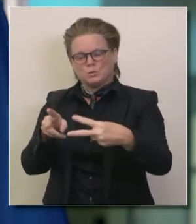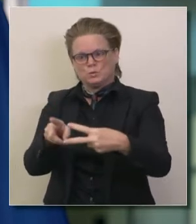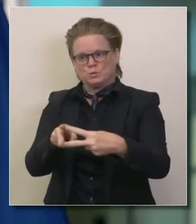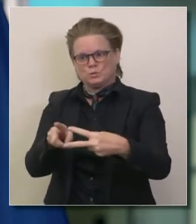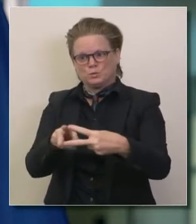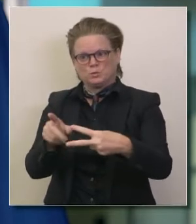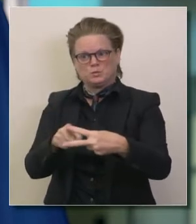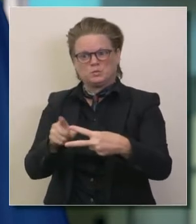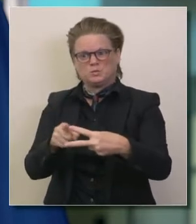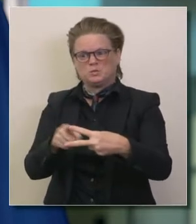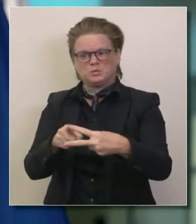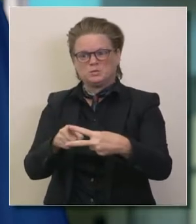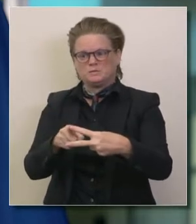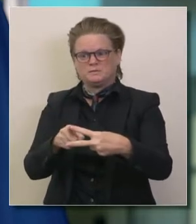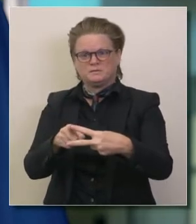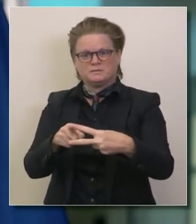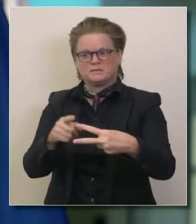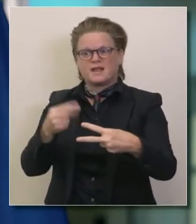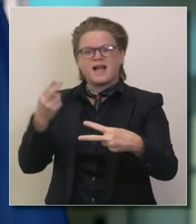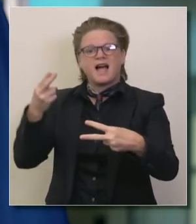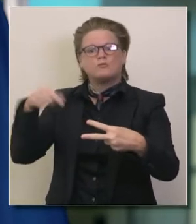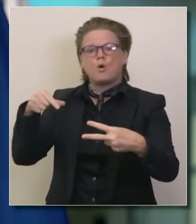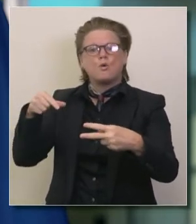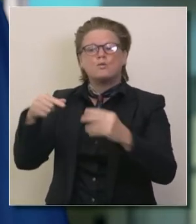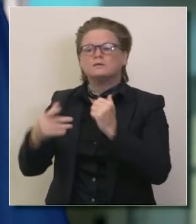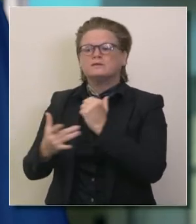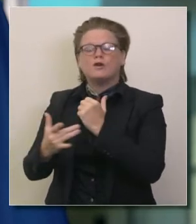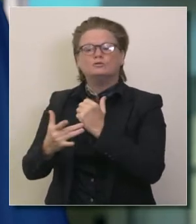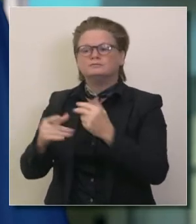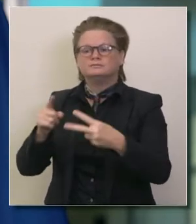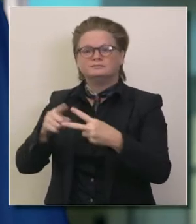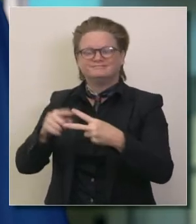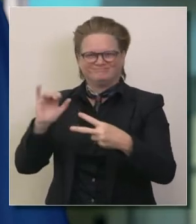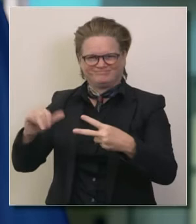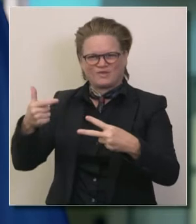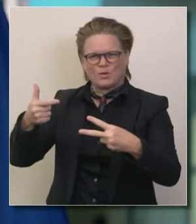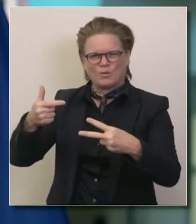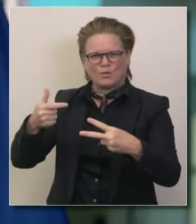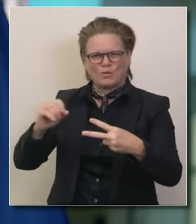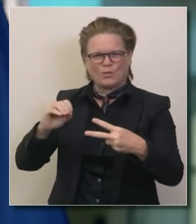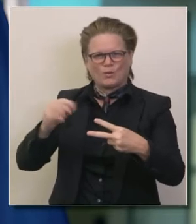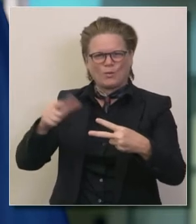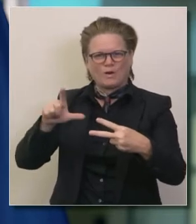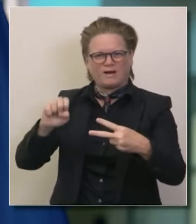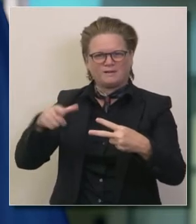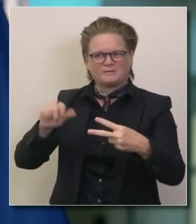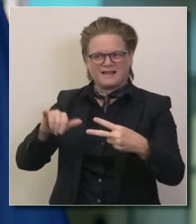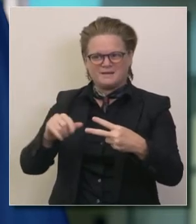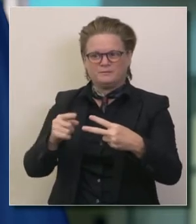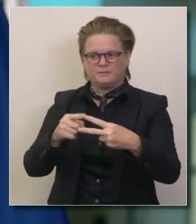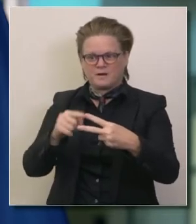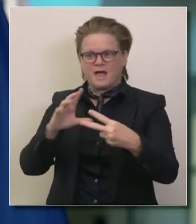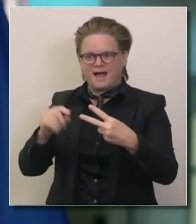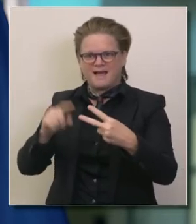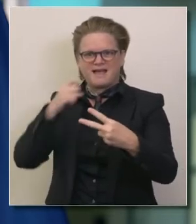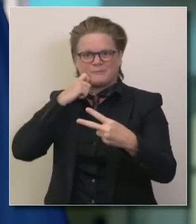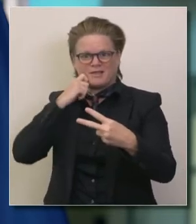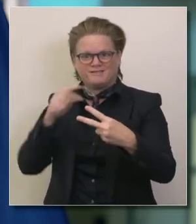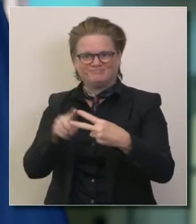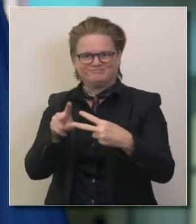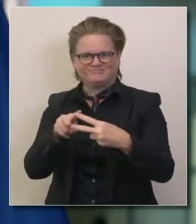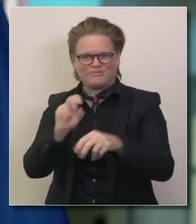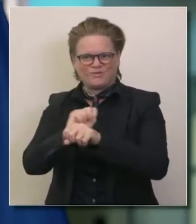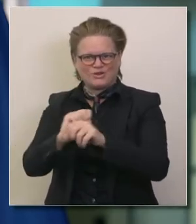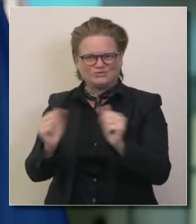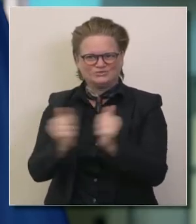dos de los las compañías más reconocidas de california google y apple se han unido en un esfuerzo para